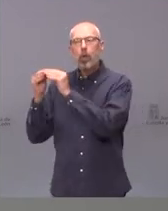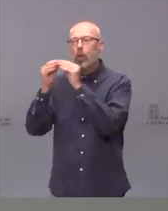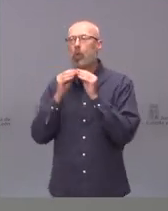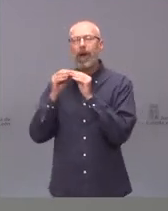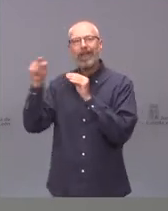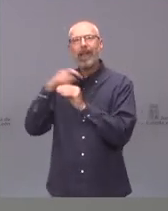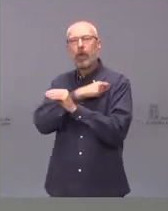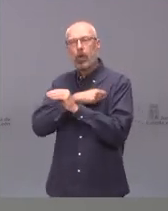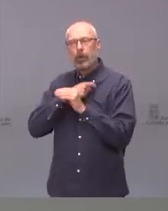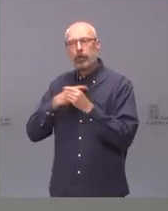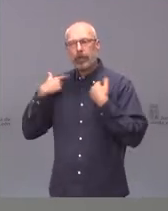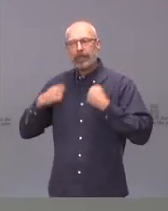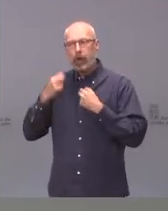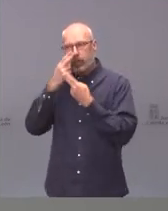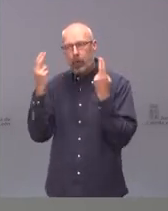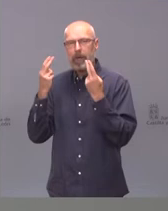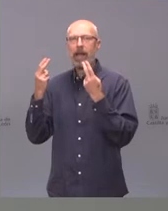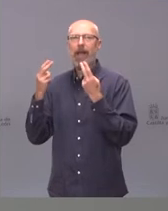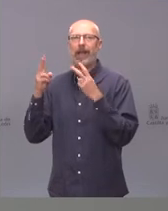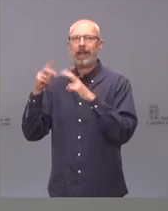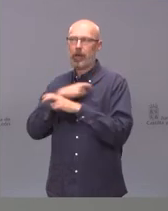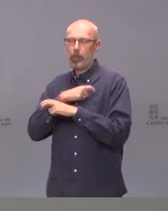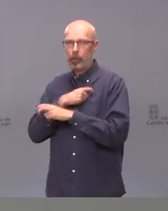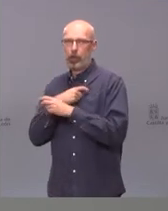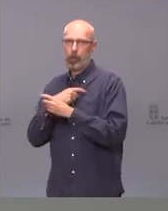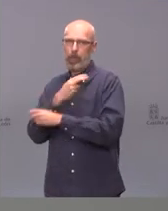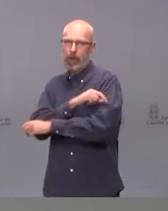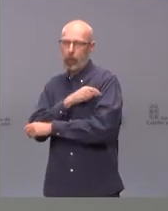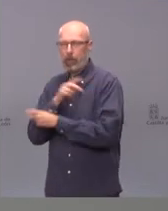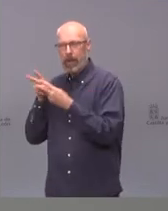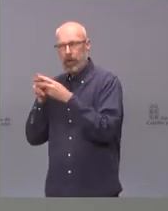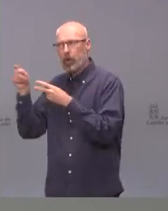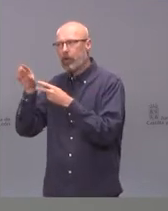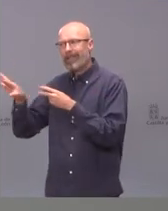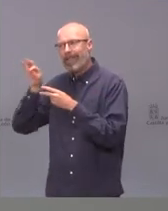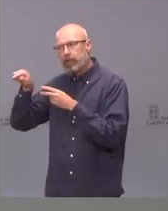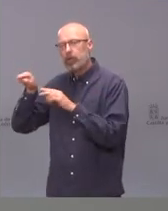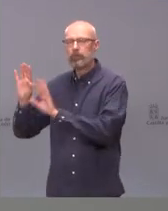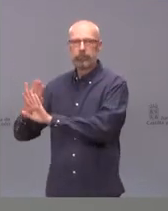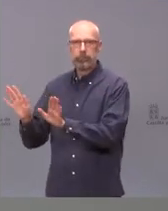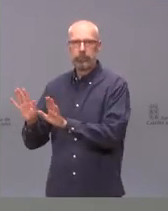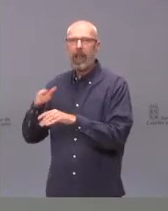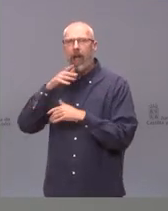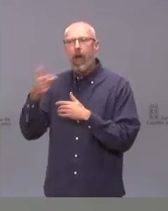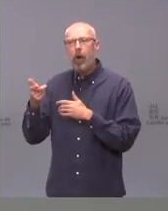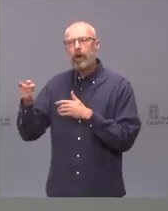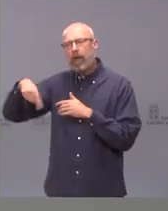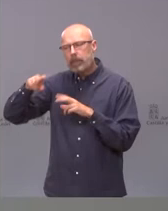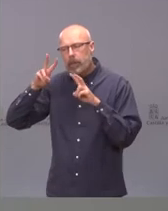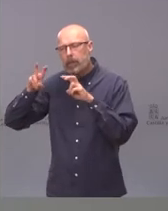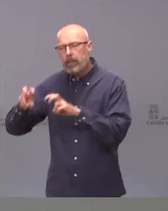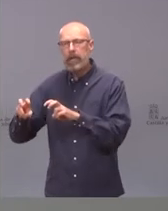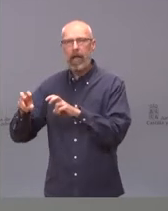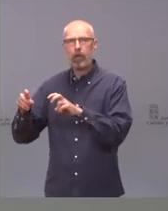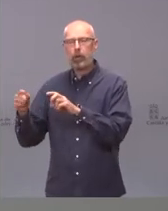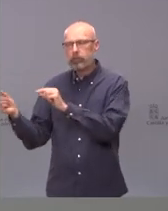la ponencia de vacunas decidan. Ahora hay varias estrategias que están encima de la mesa, que todas se están investigando a